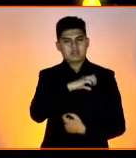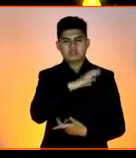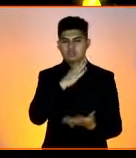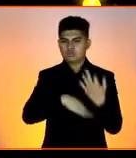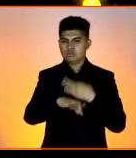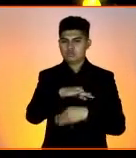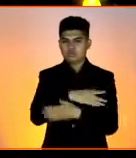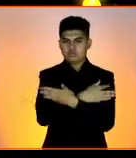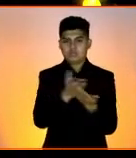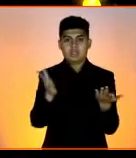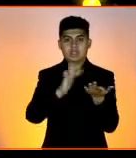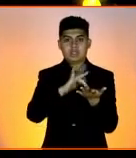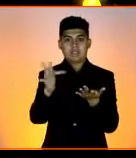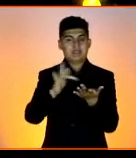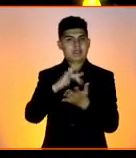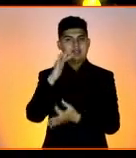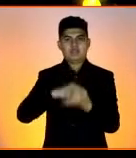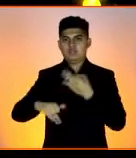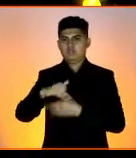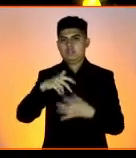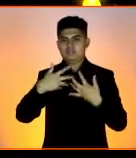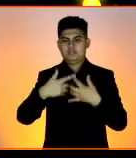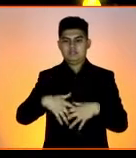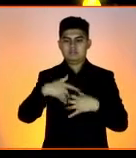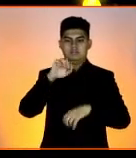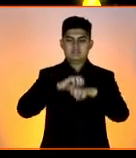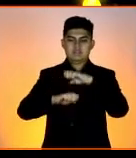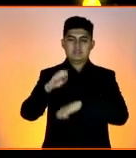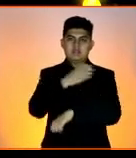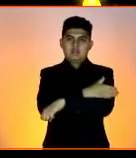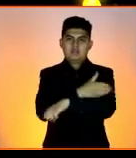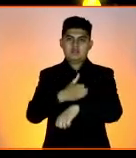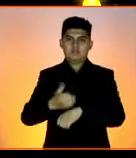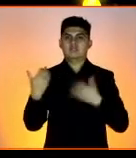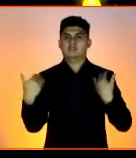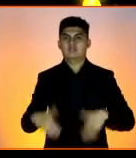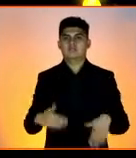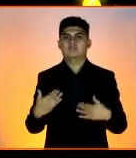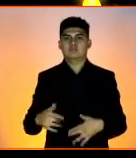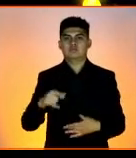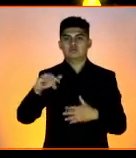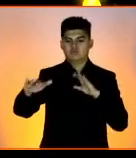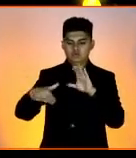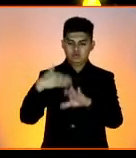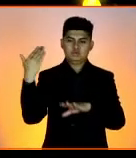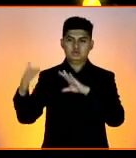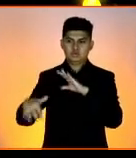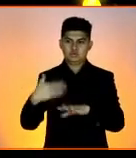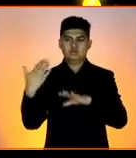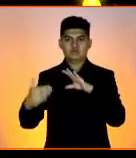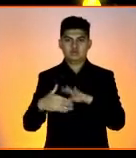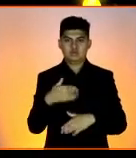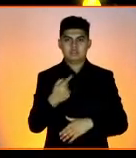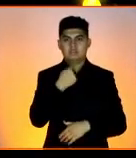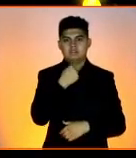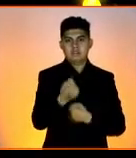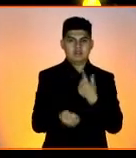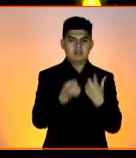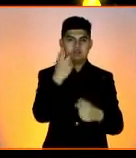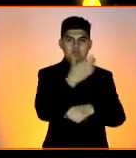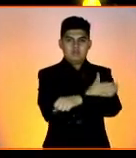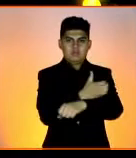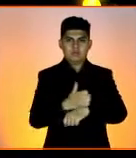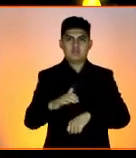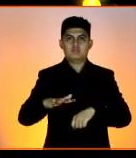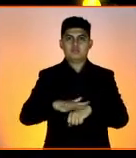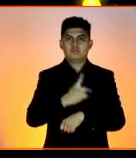ustedes y gracias, gracias a todas estas empresas de primer año por acompañarnos y por mandarnos sus mensajes y dijera algún compañero por aquí,